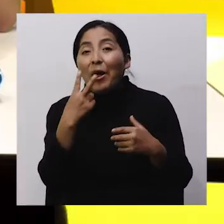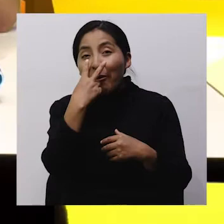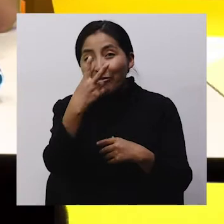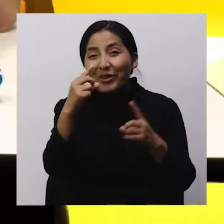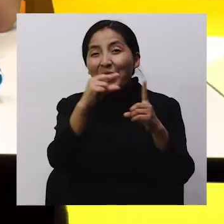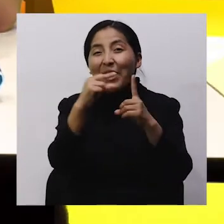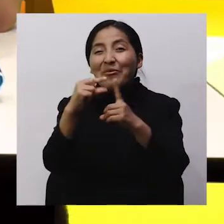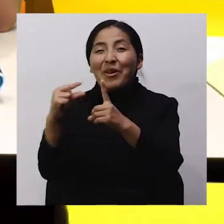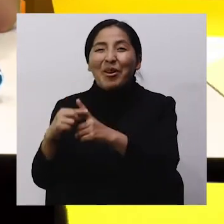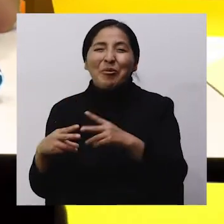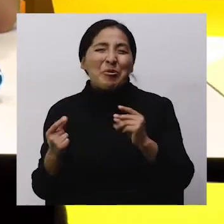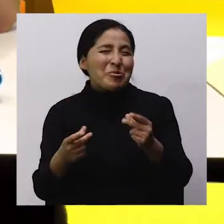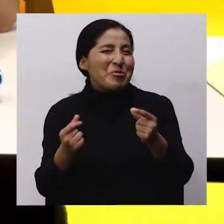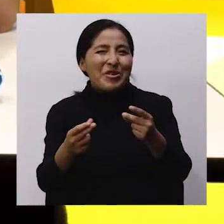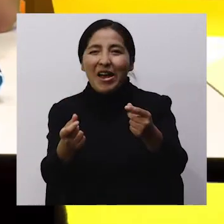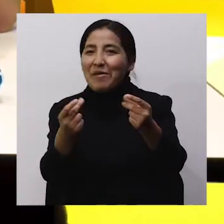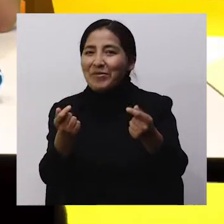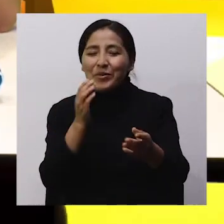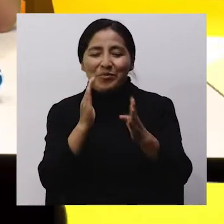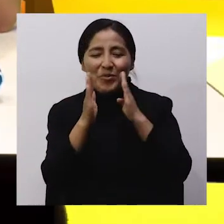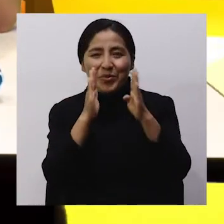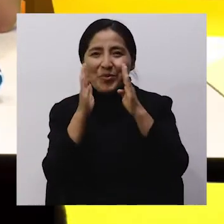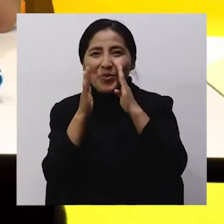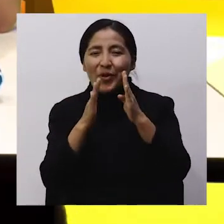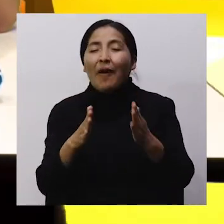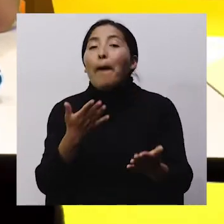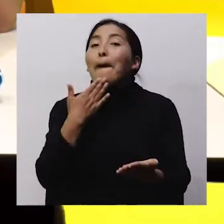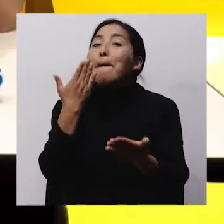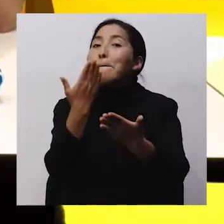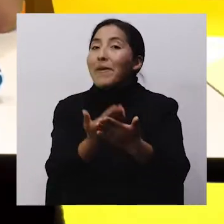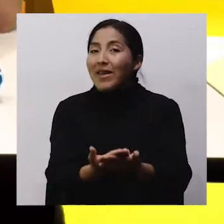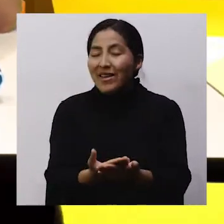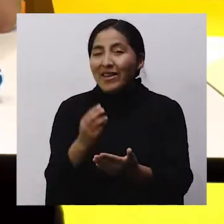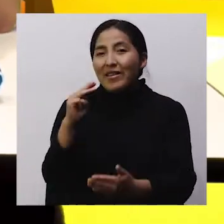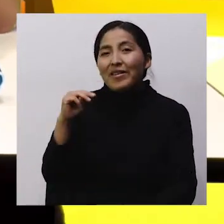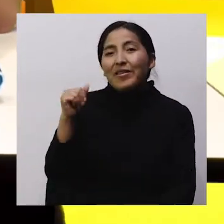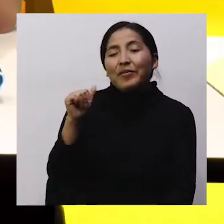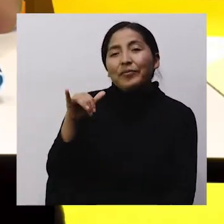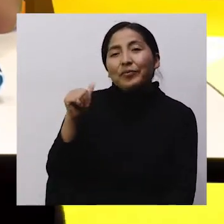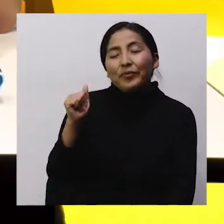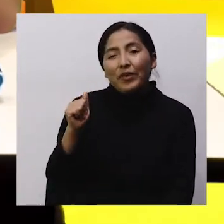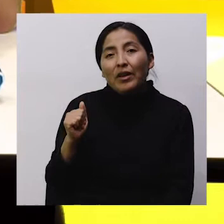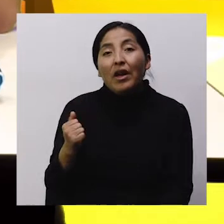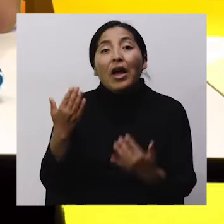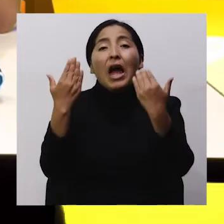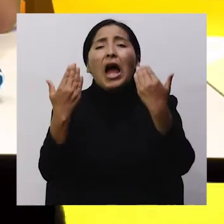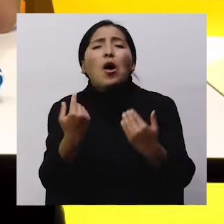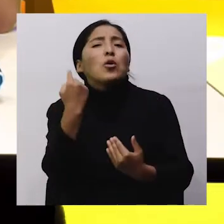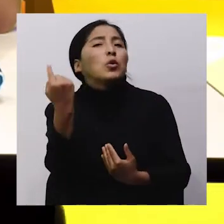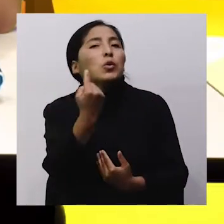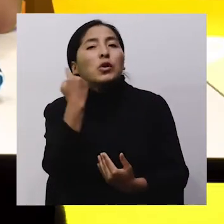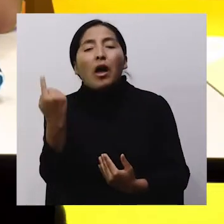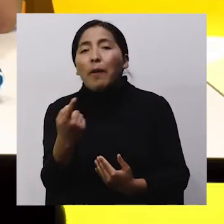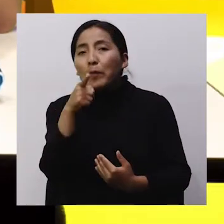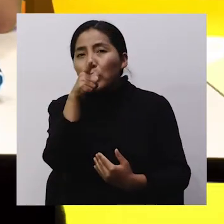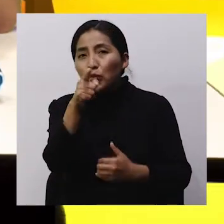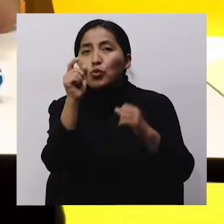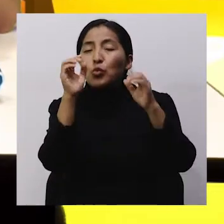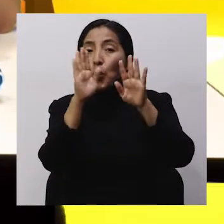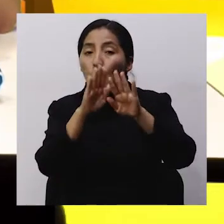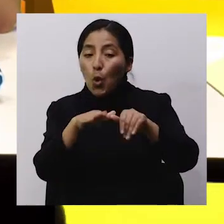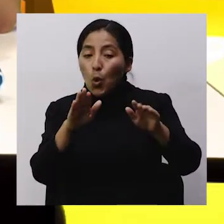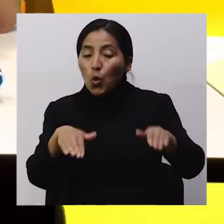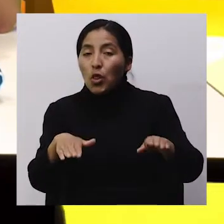tal? ¡Bravo! ¡Bravo! Sí, qué bien, Maya Excelente Entonces, vamos a jugar siempre, niños, en la casa Con